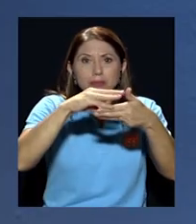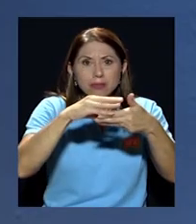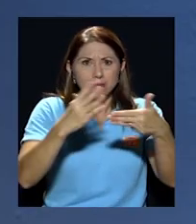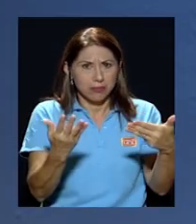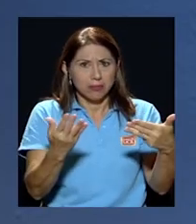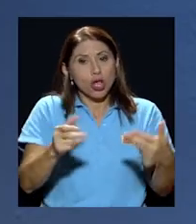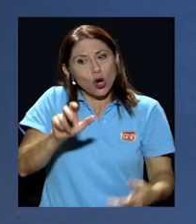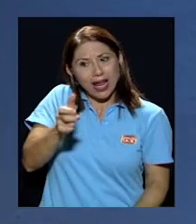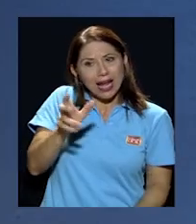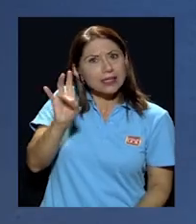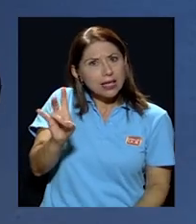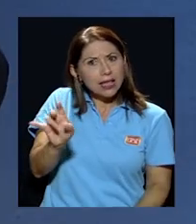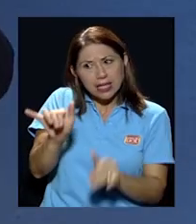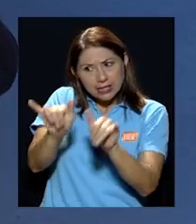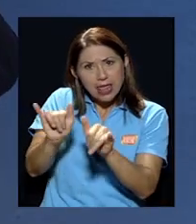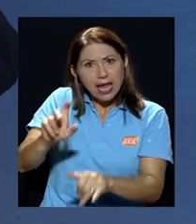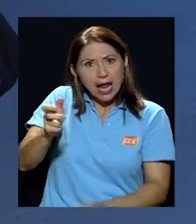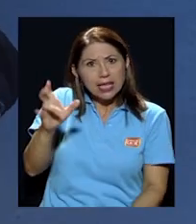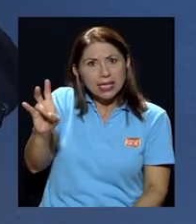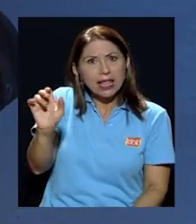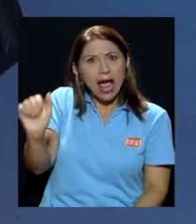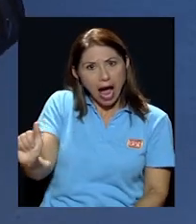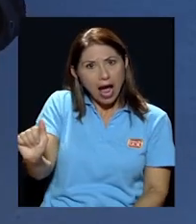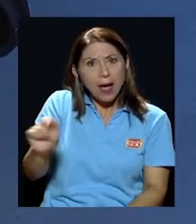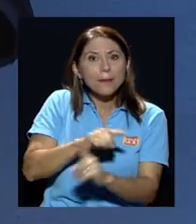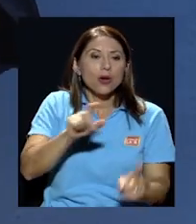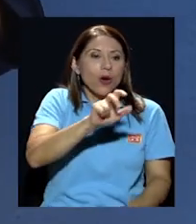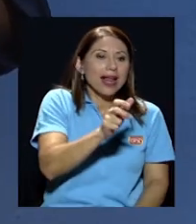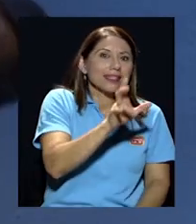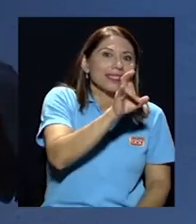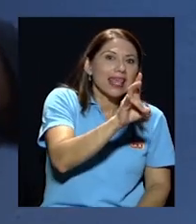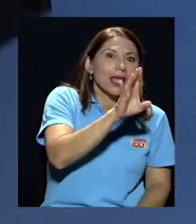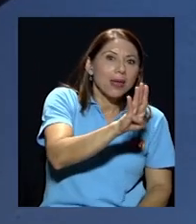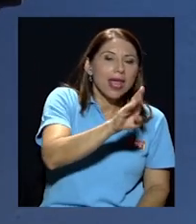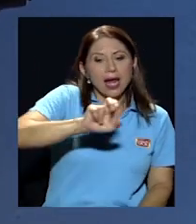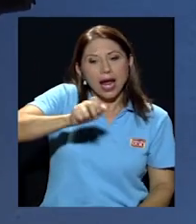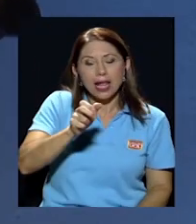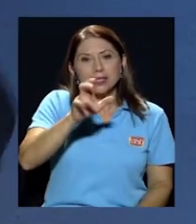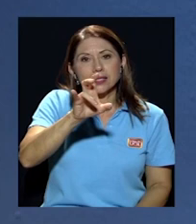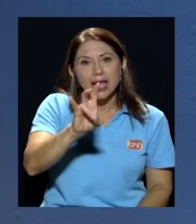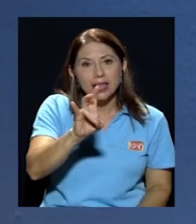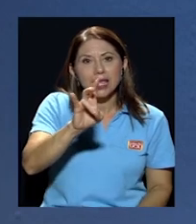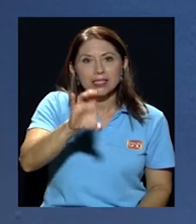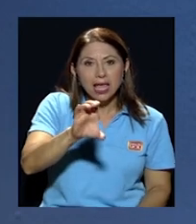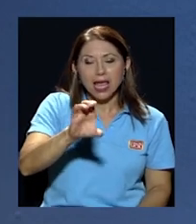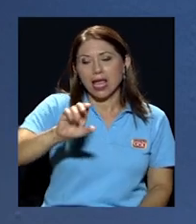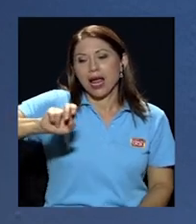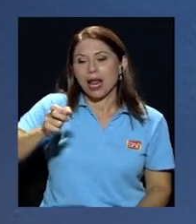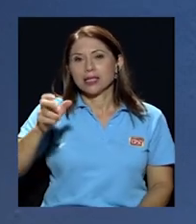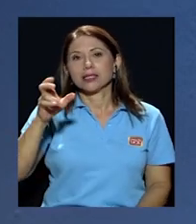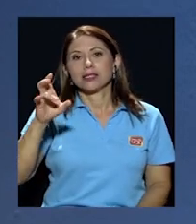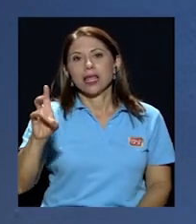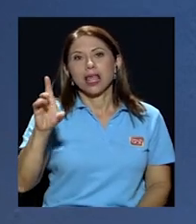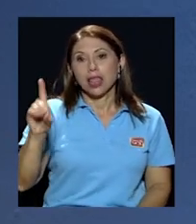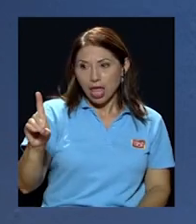canal 7 el canal 7A pero el canal 7B el canal 7C el canal 7D que pase a